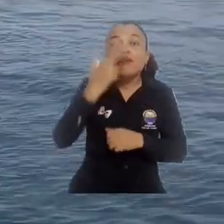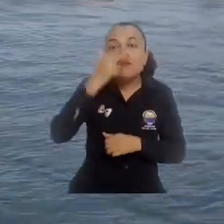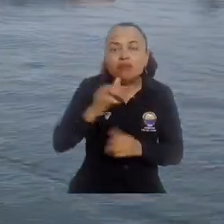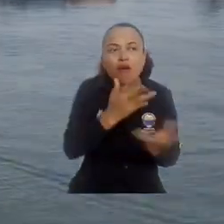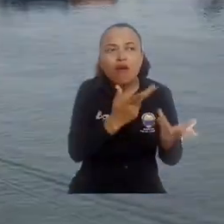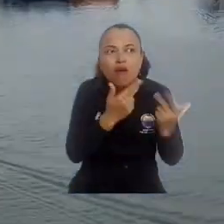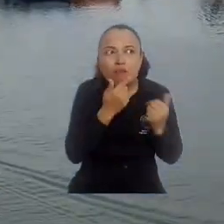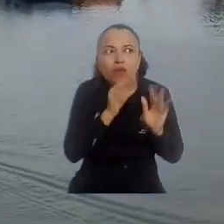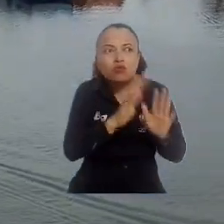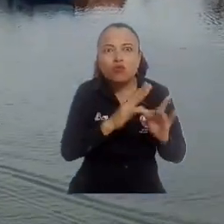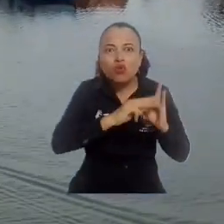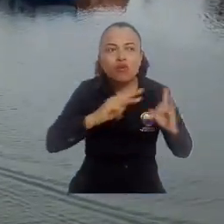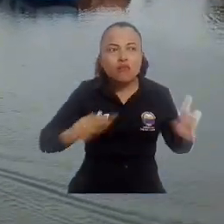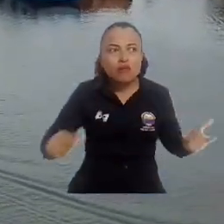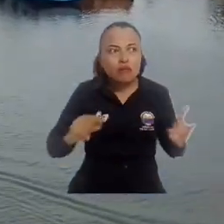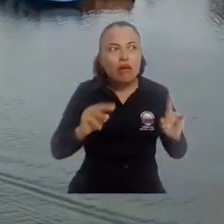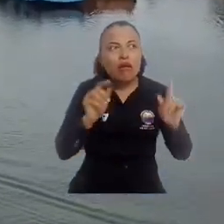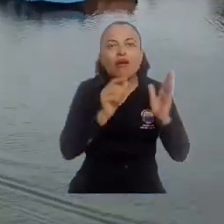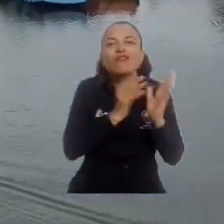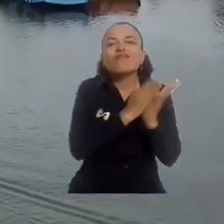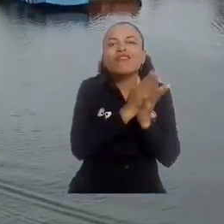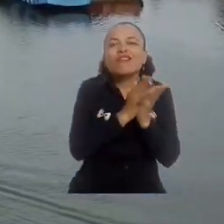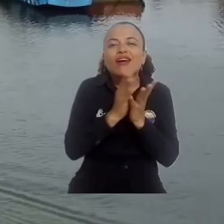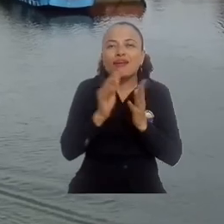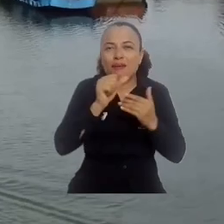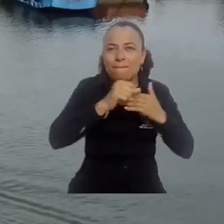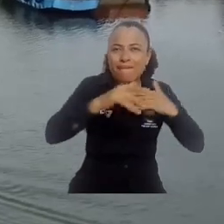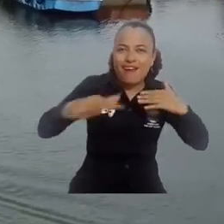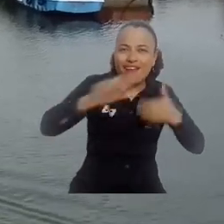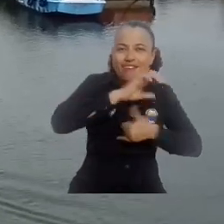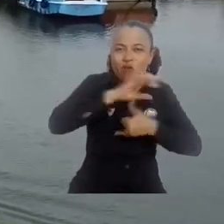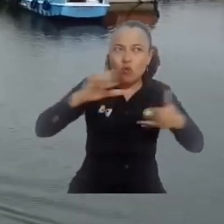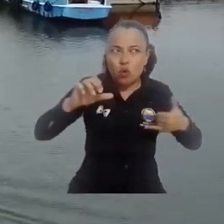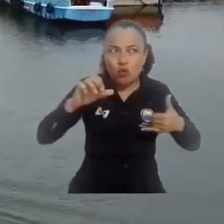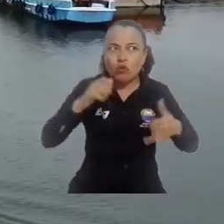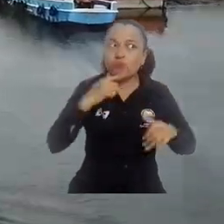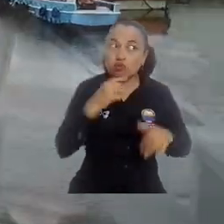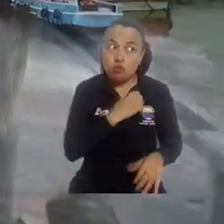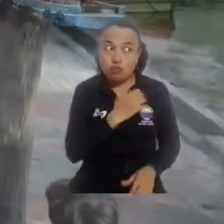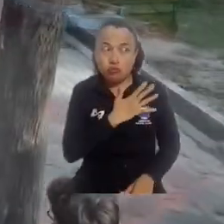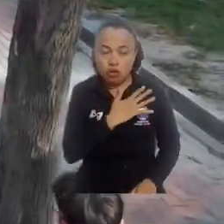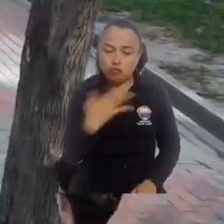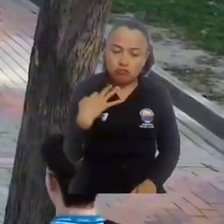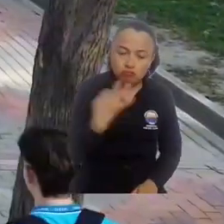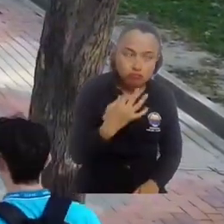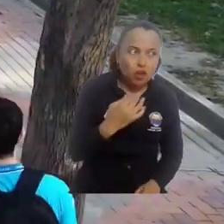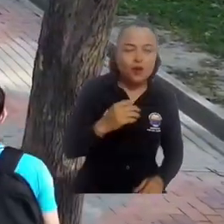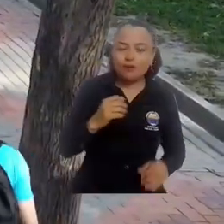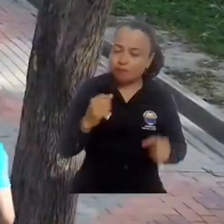dieron cuenta que la universidad abrió el programa de marino costera y se me da la oportunidad y vengo con todo.